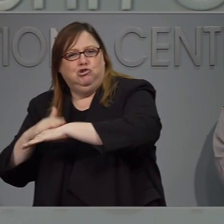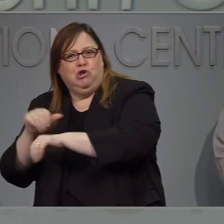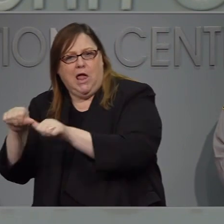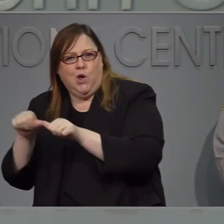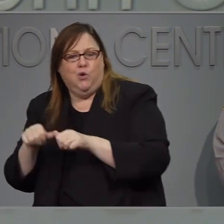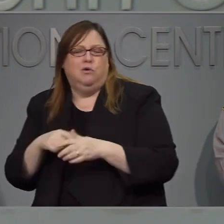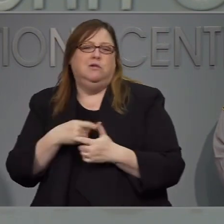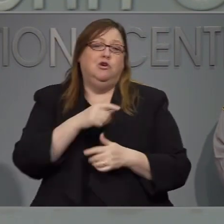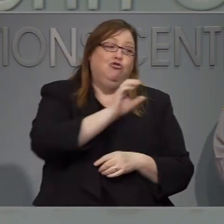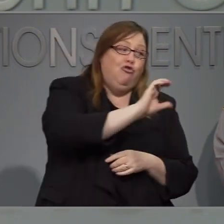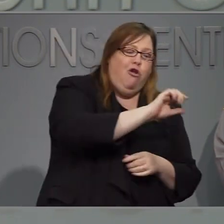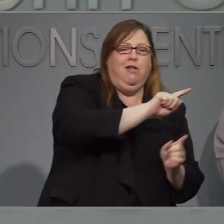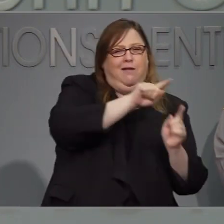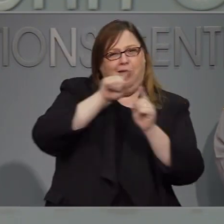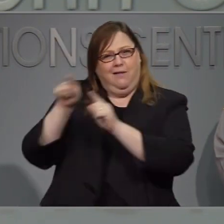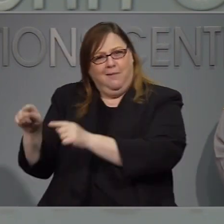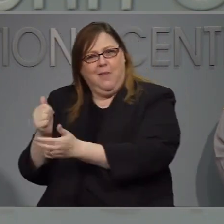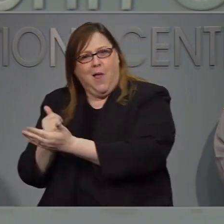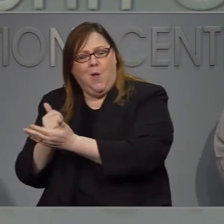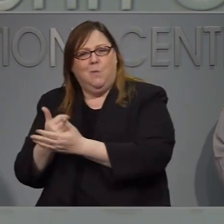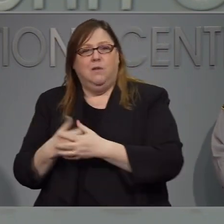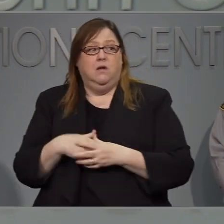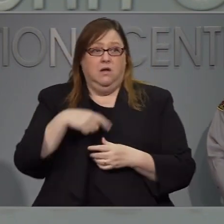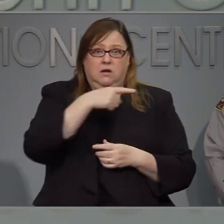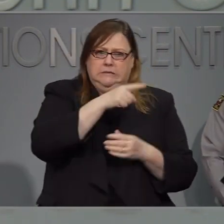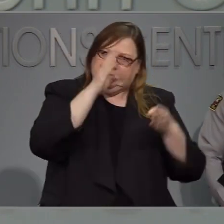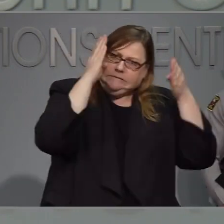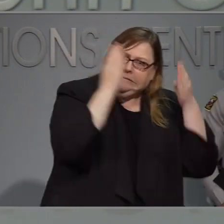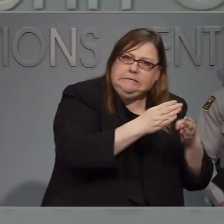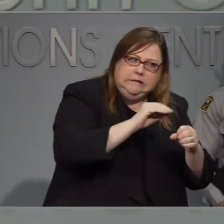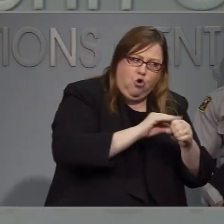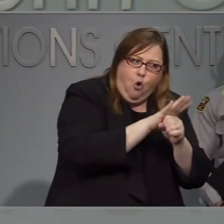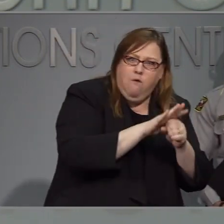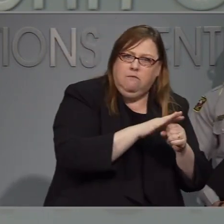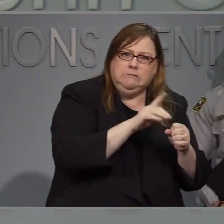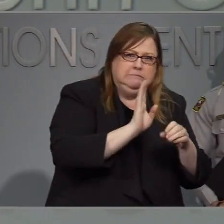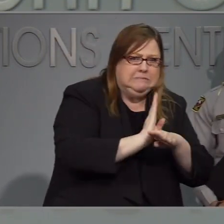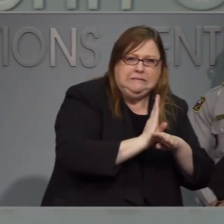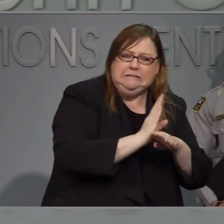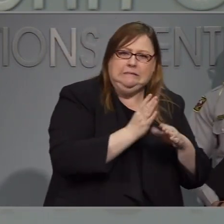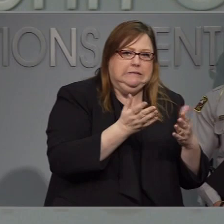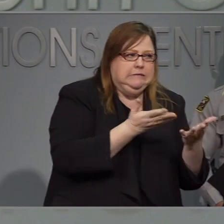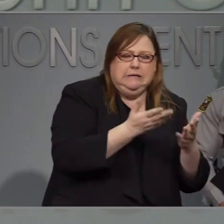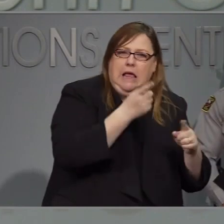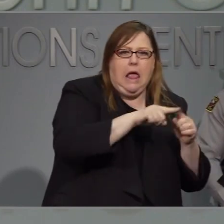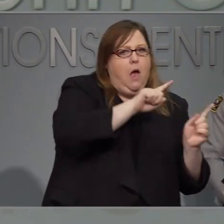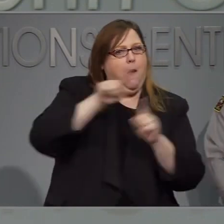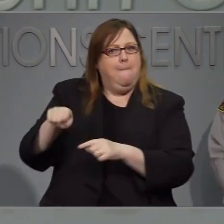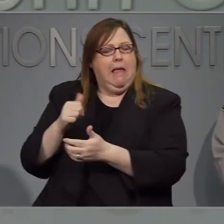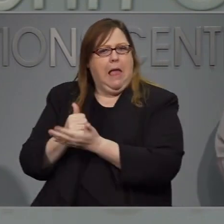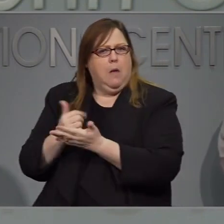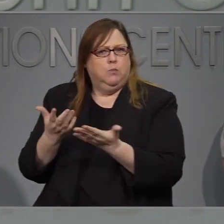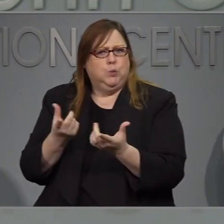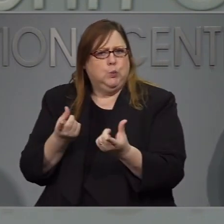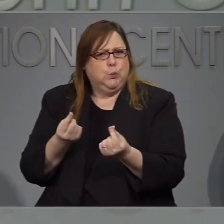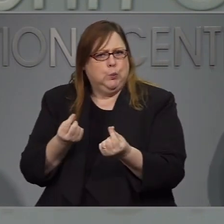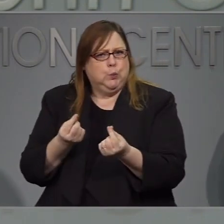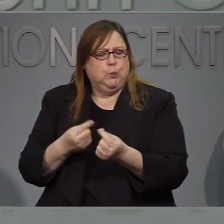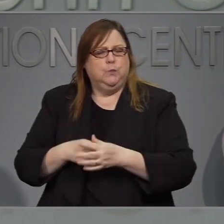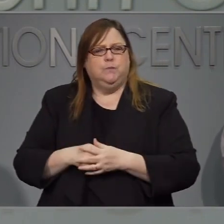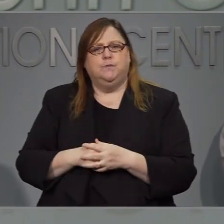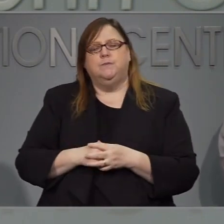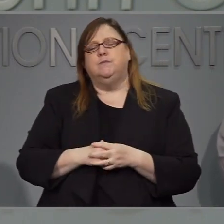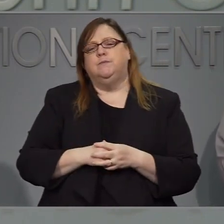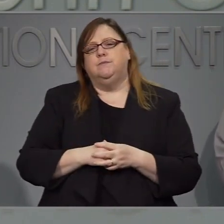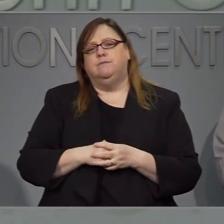preocupados por la situación del virus. Cómo se están preparando para esta realidad. Respuesta. Tenemos excelentes relaciones.